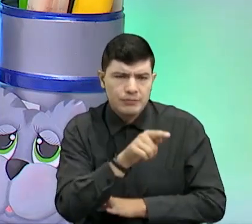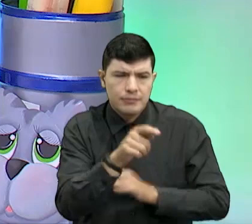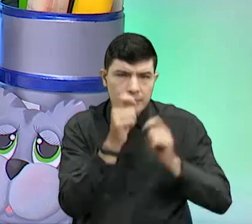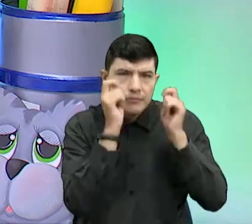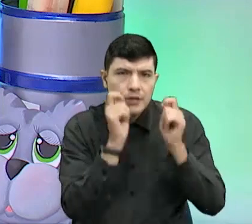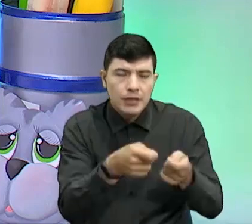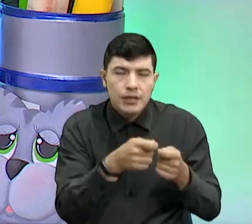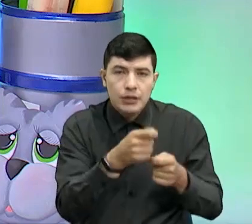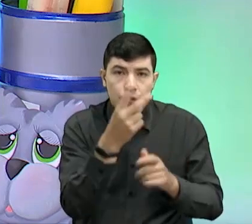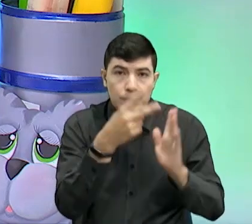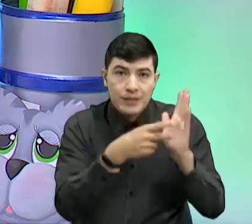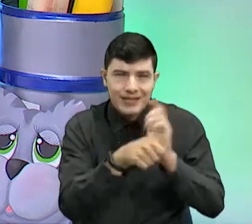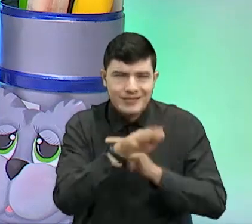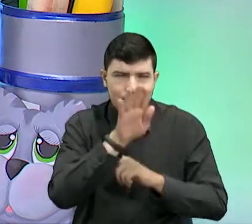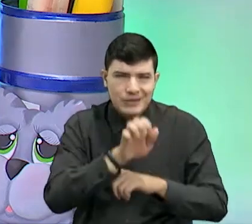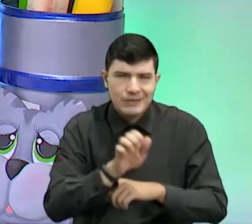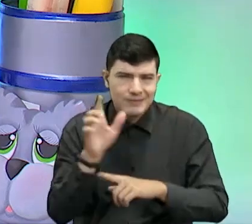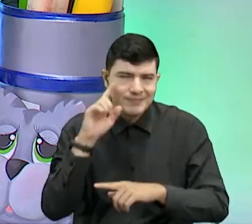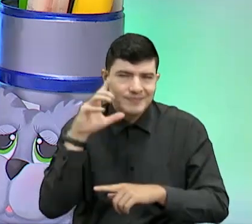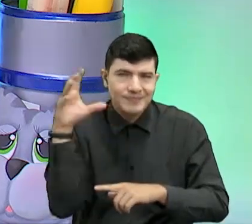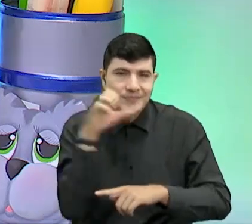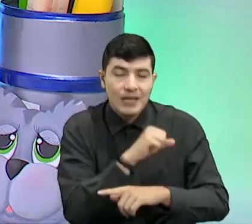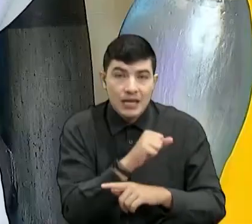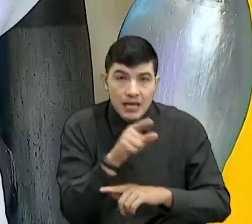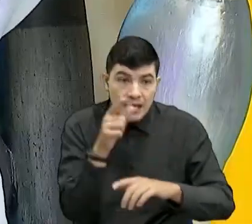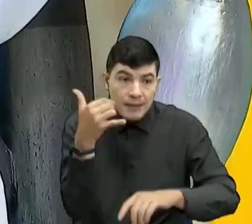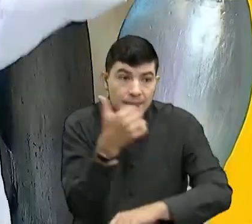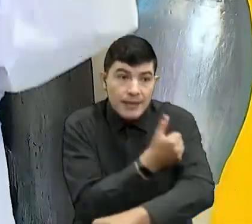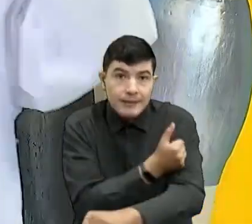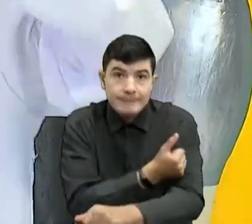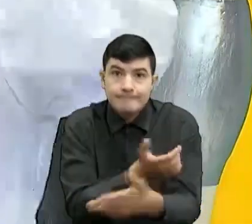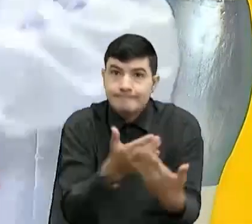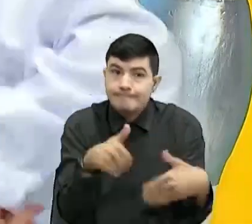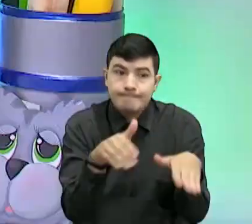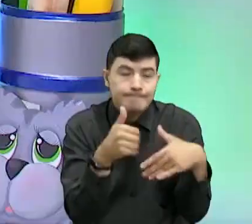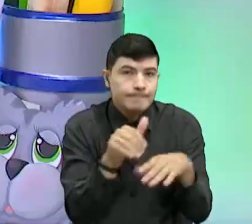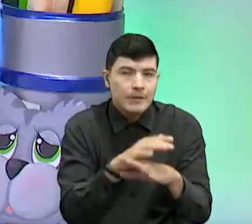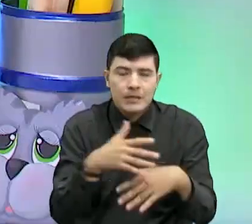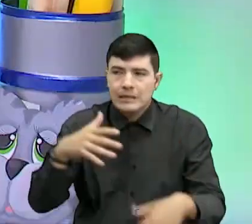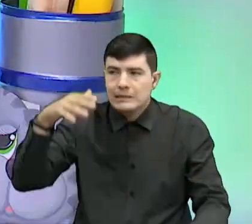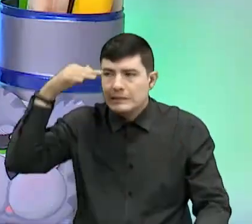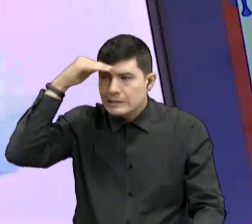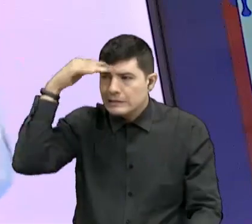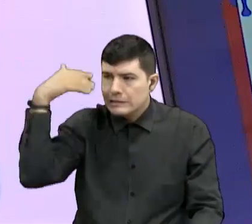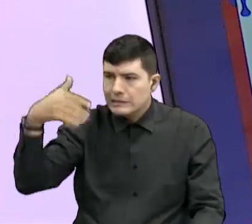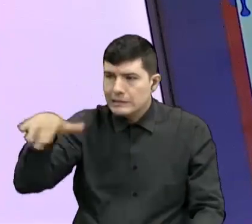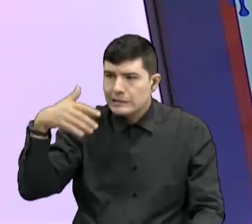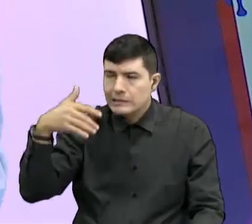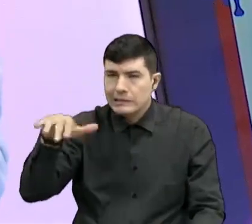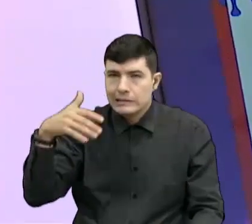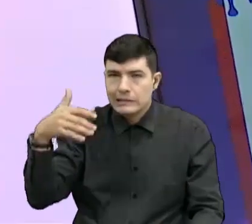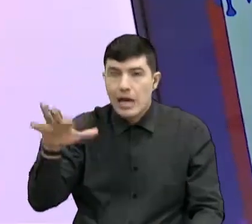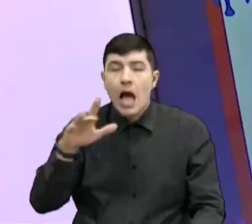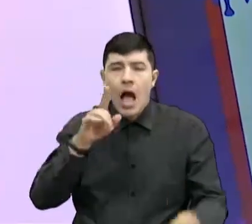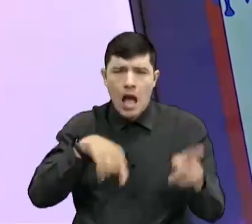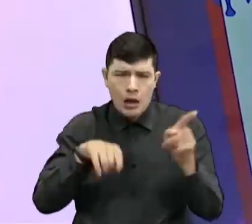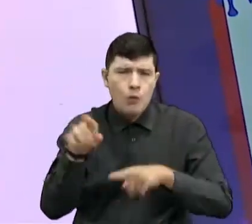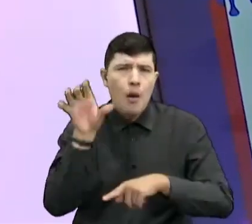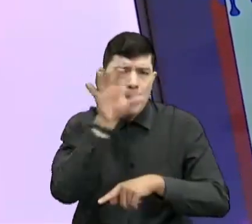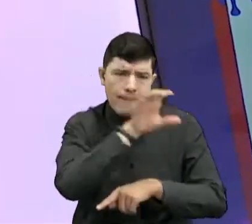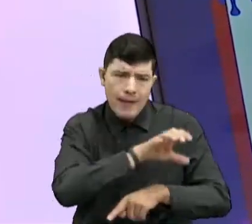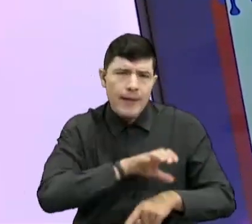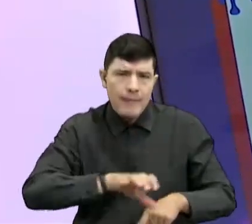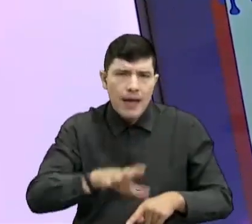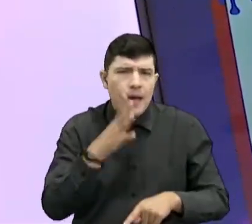no hay vacuna todavía. Changos fritas de la Patagonia. Están haciendo algunos experimentos en algunos países, mi querida